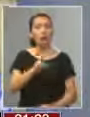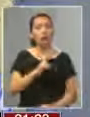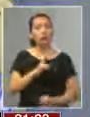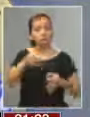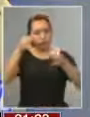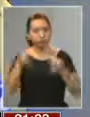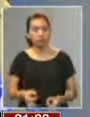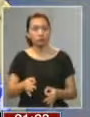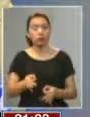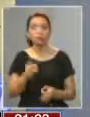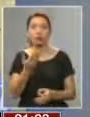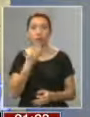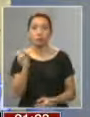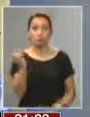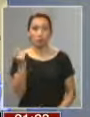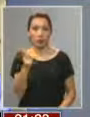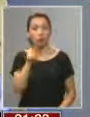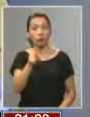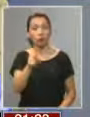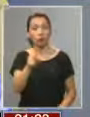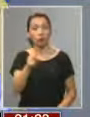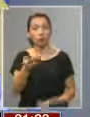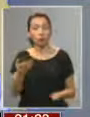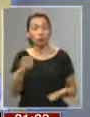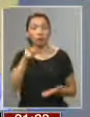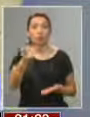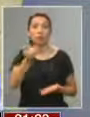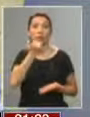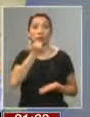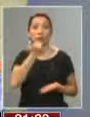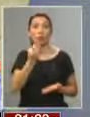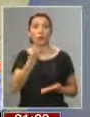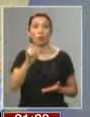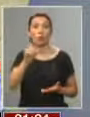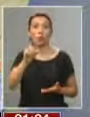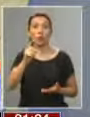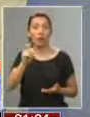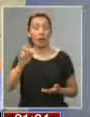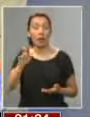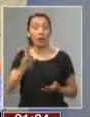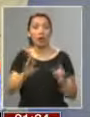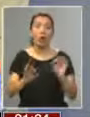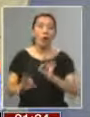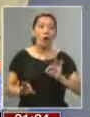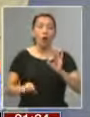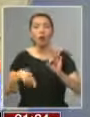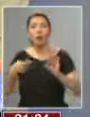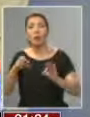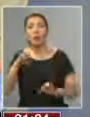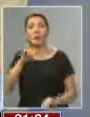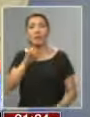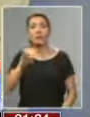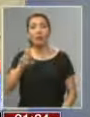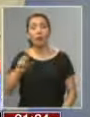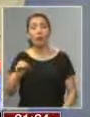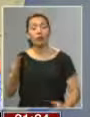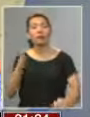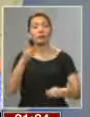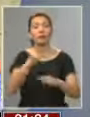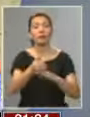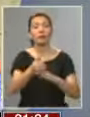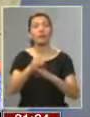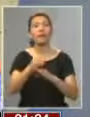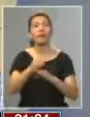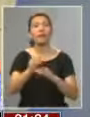fondo. Y primero también, usted señor, si se equivocó, señor Walker o señor Pizarro, en ir a la alianza con los